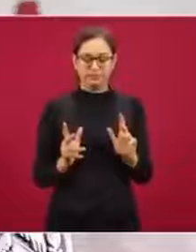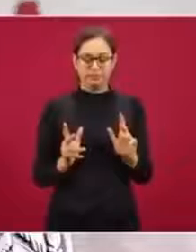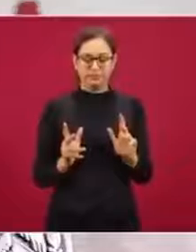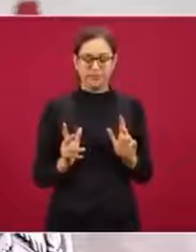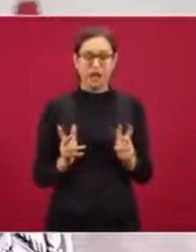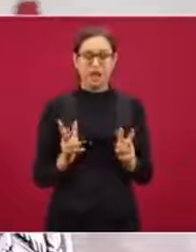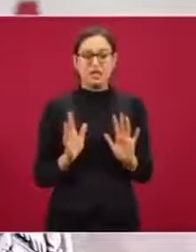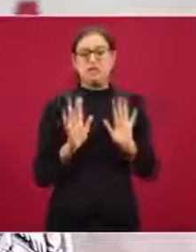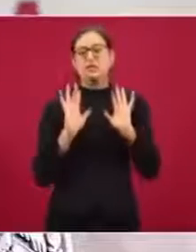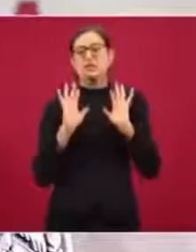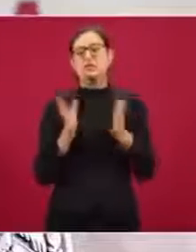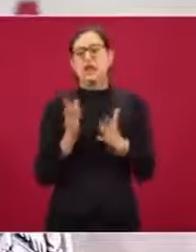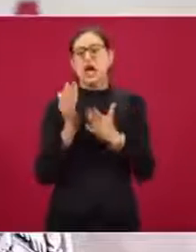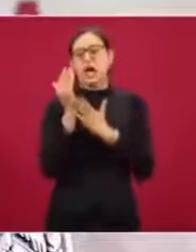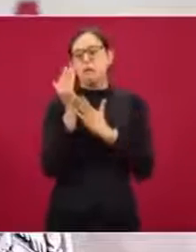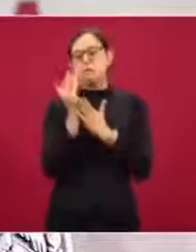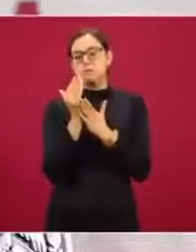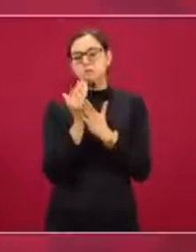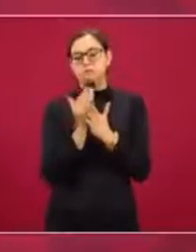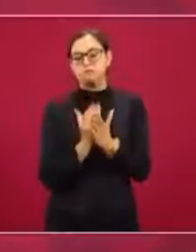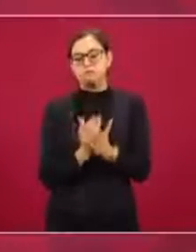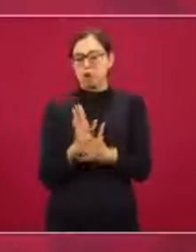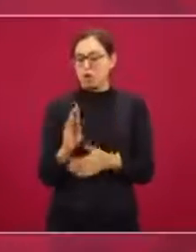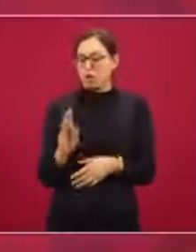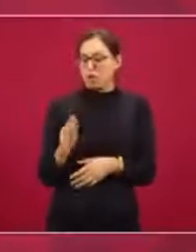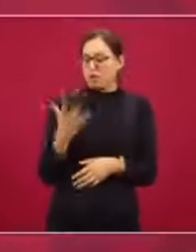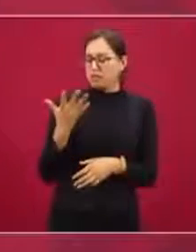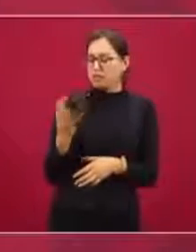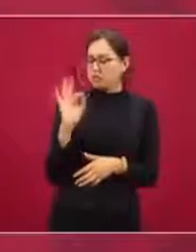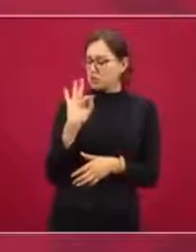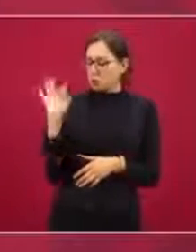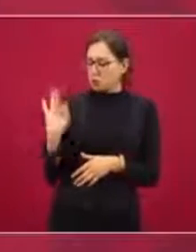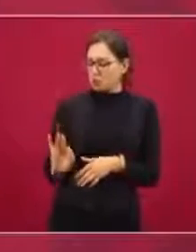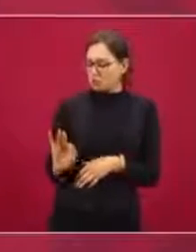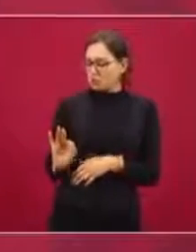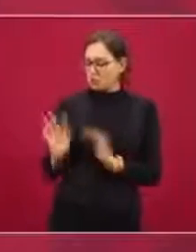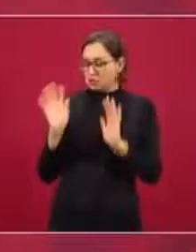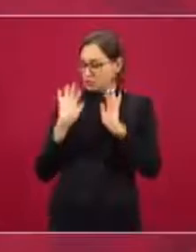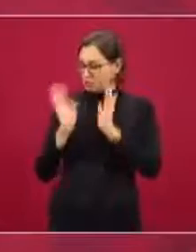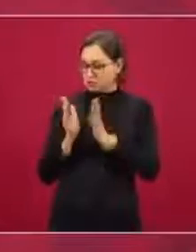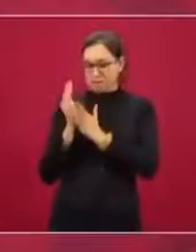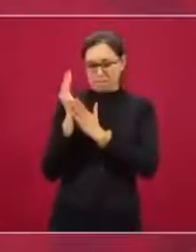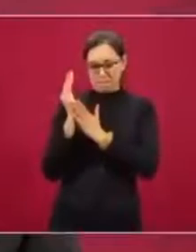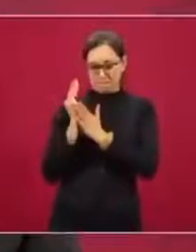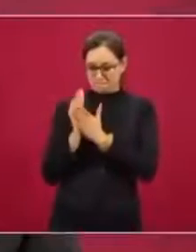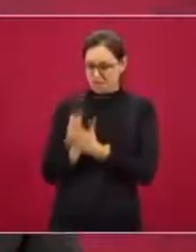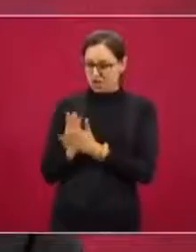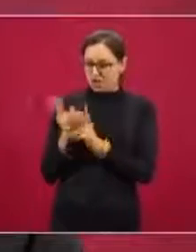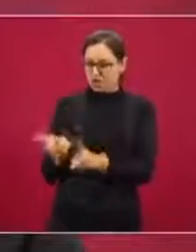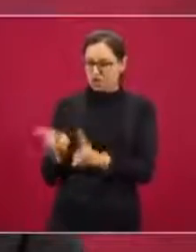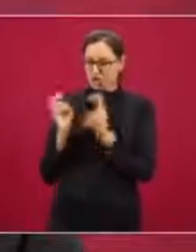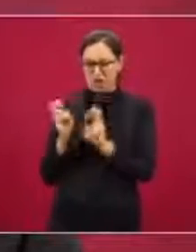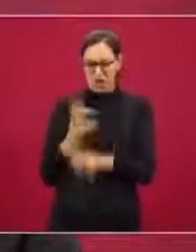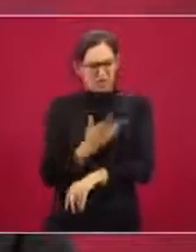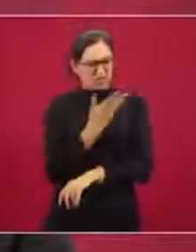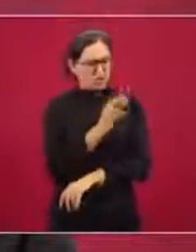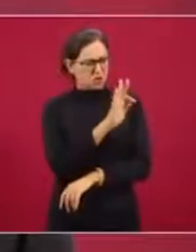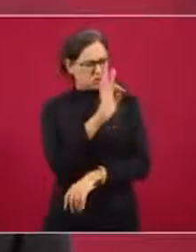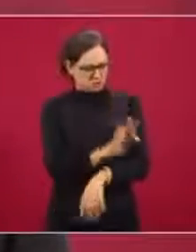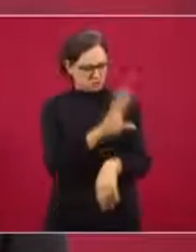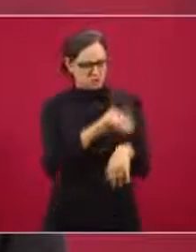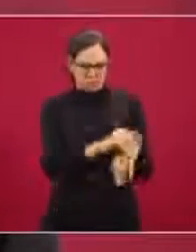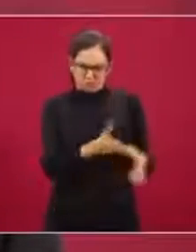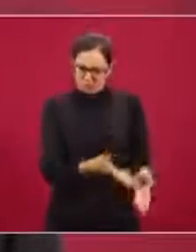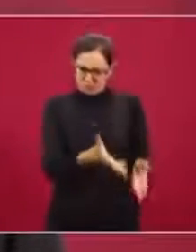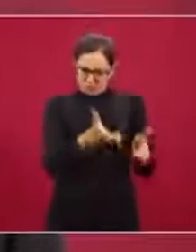no es que ya bajamos al 95 por ciento el robo de gasolina y ya con eso nos conformamos.